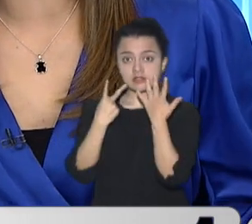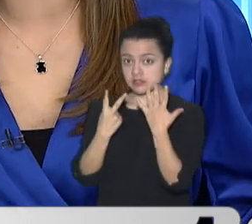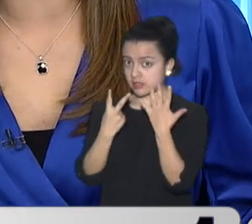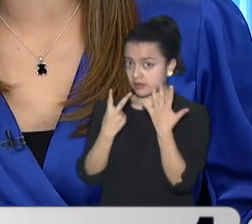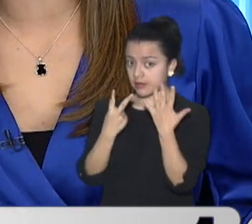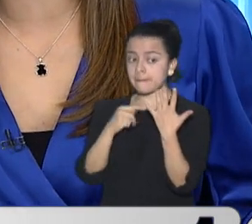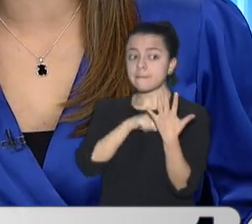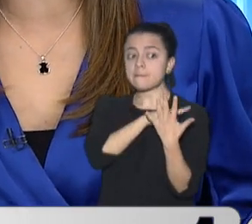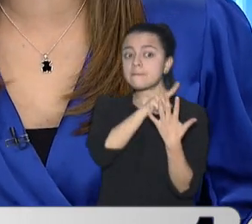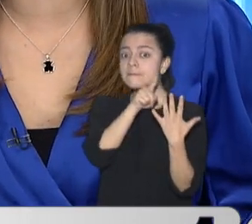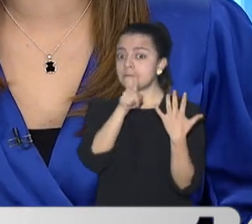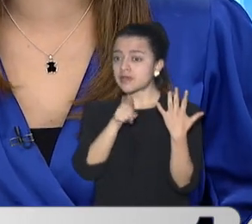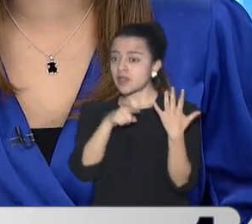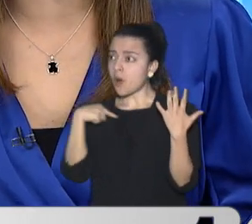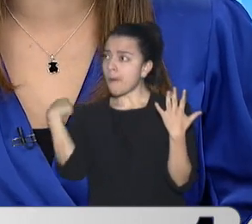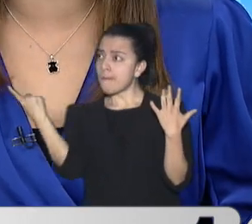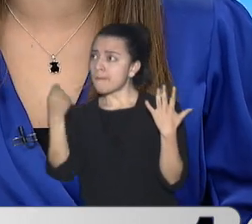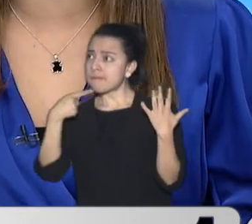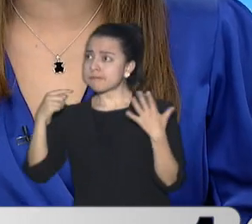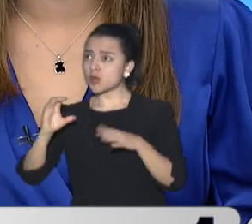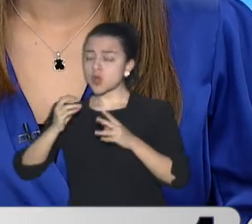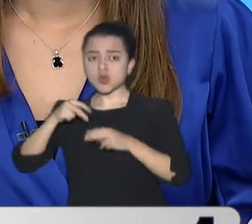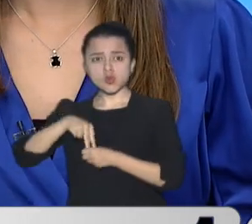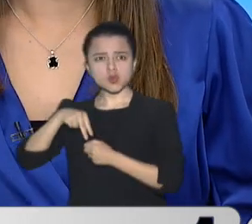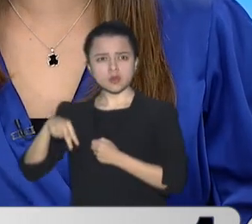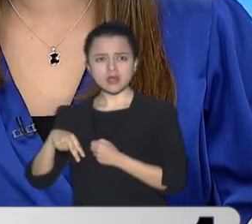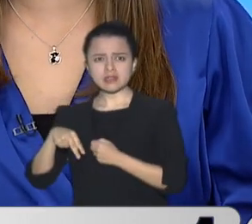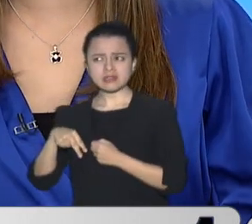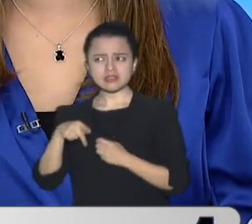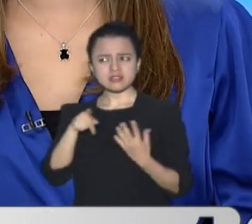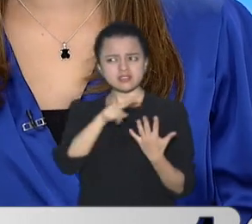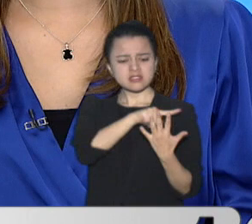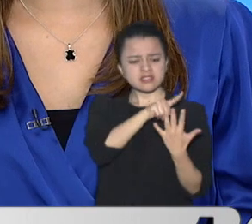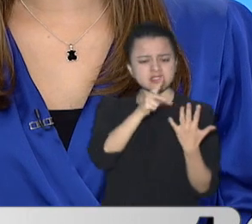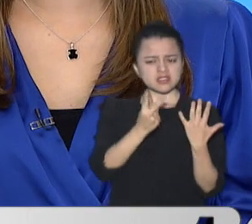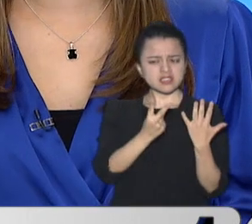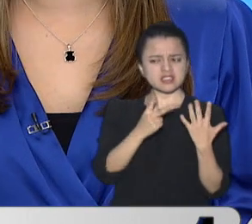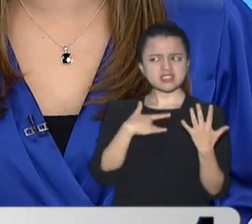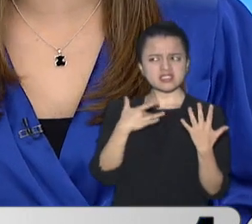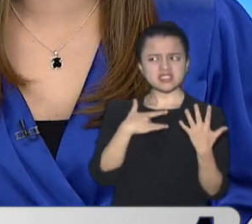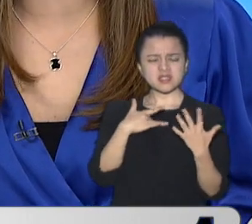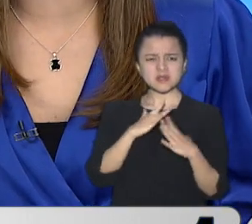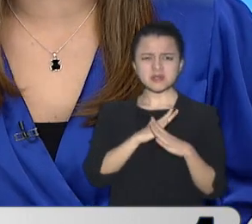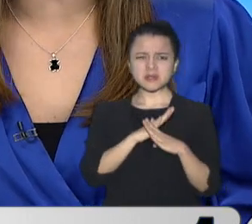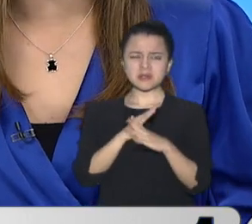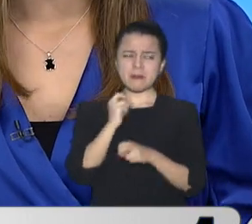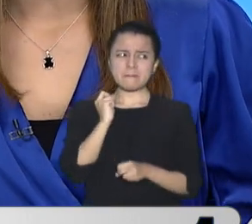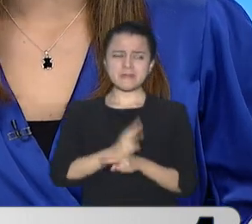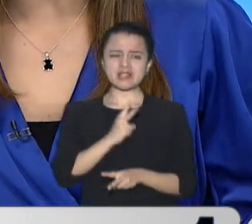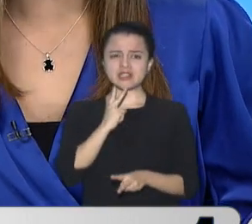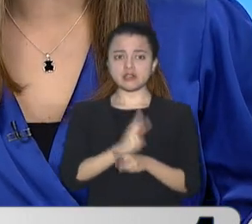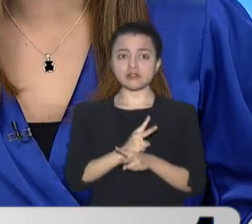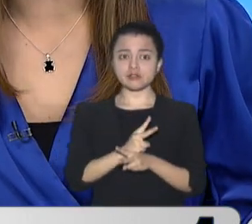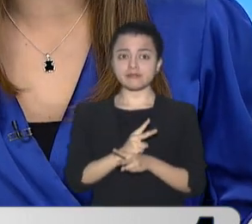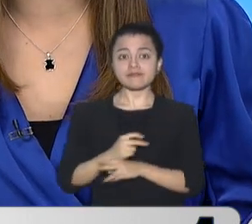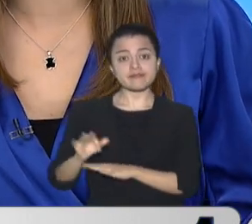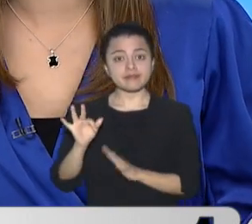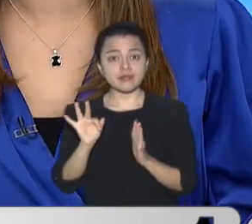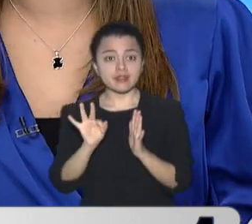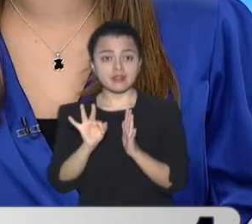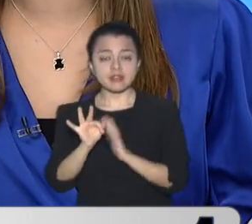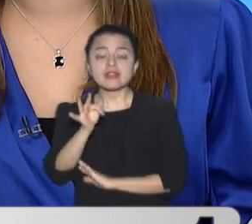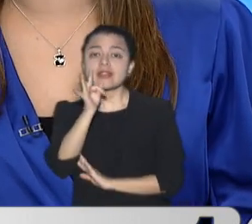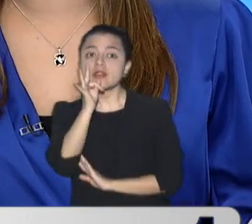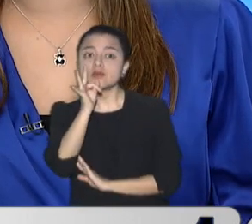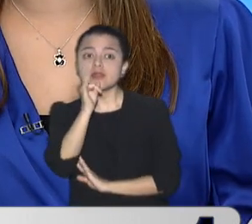10 Ciudadanos Se sienten Inseguros En Bogotá La localidad De Teusaquillo En el occidente De la capital Está amenazada Por